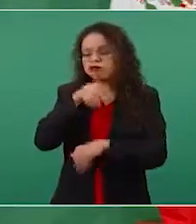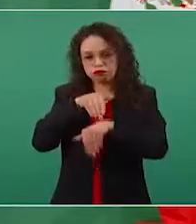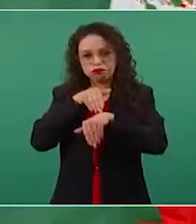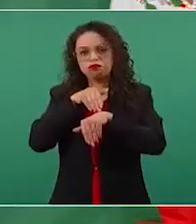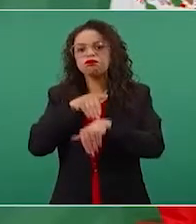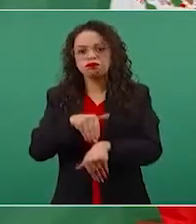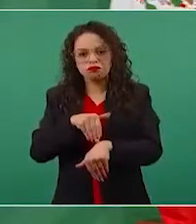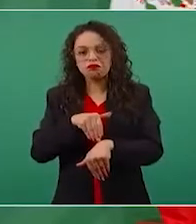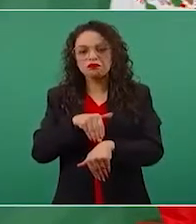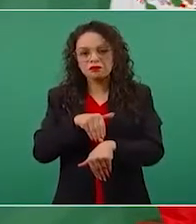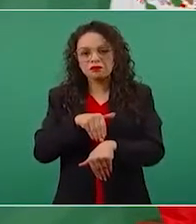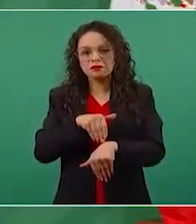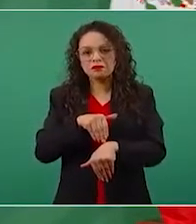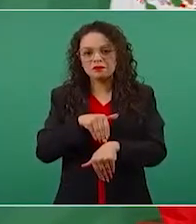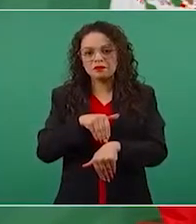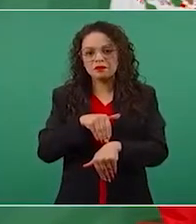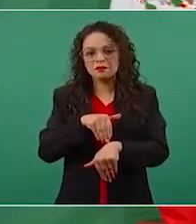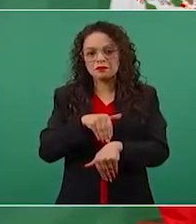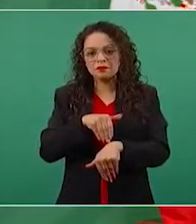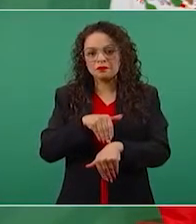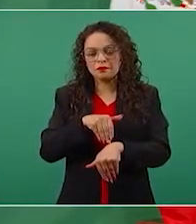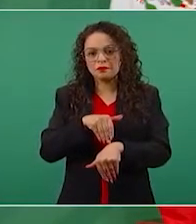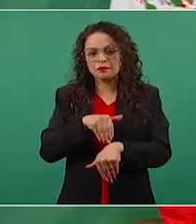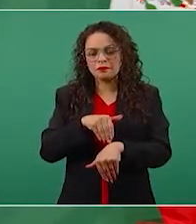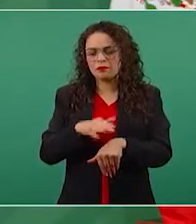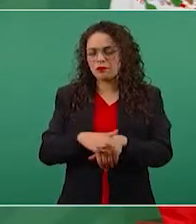porque están alineados